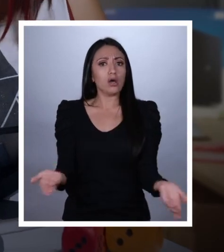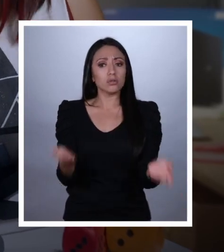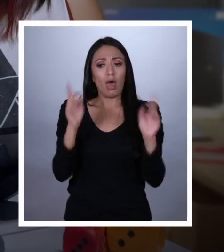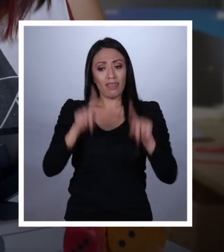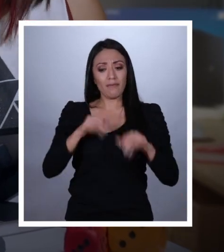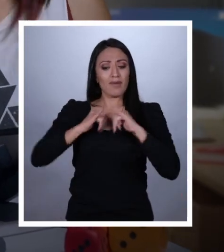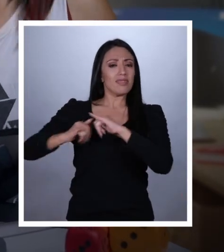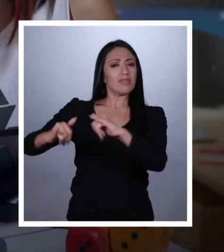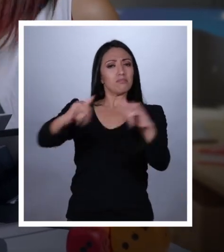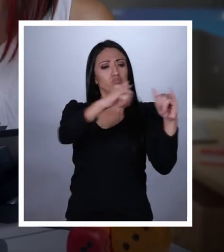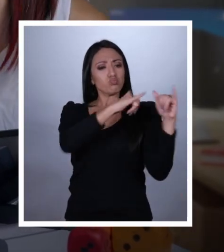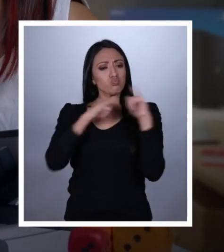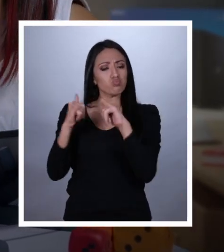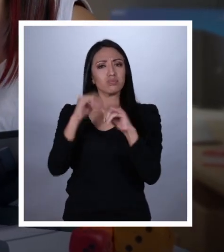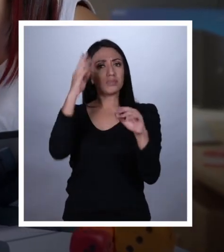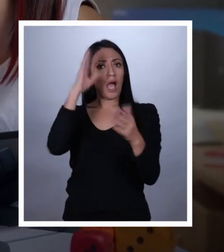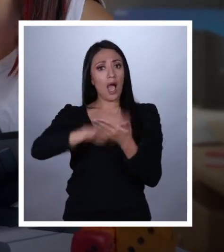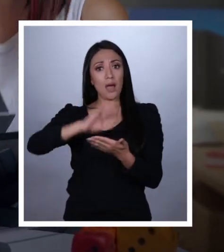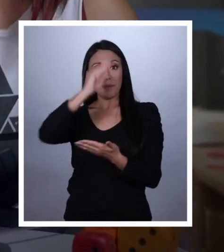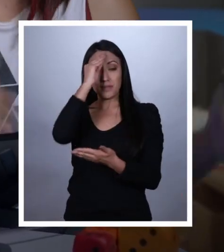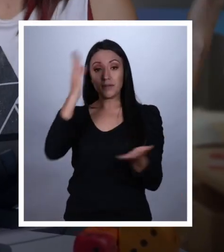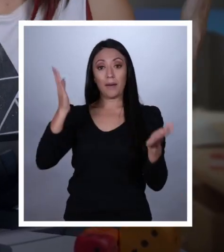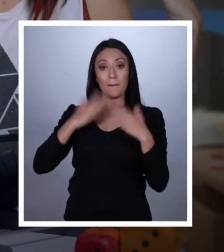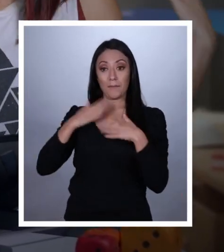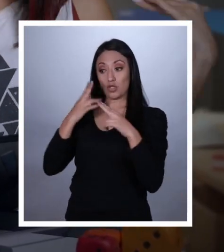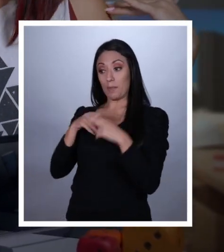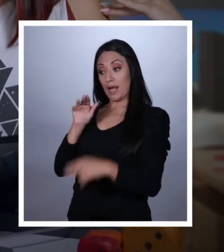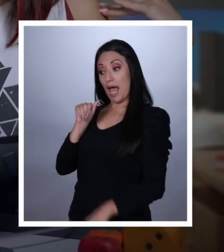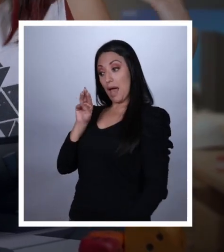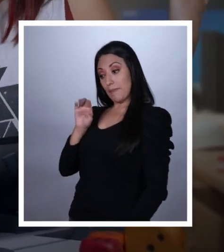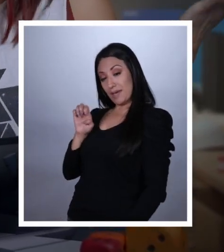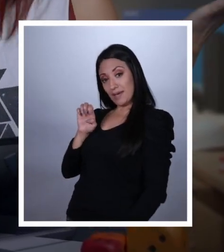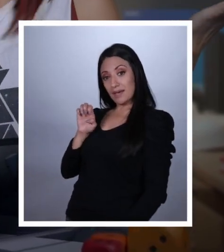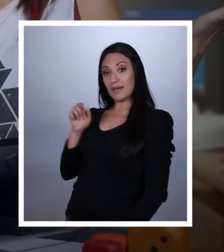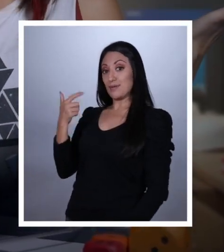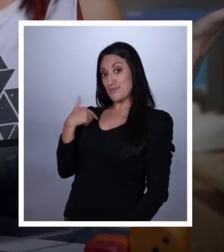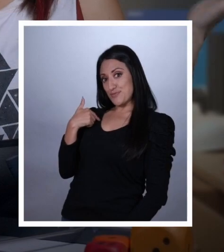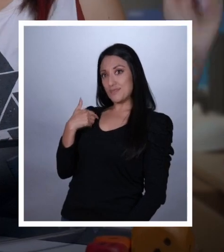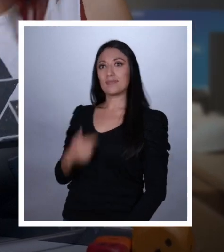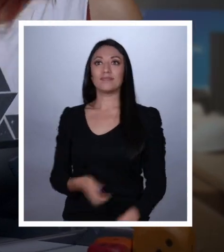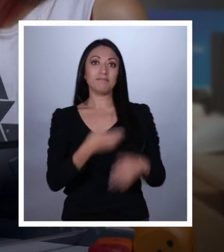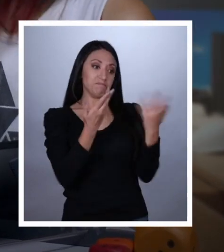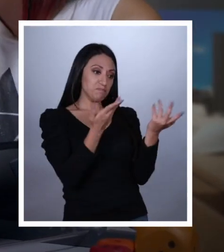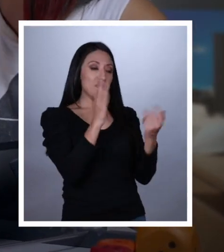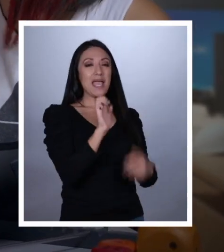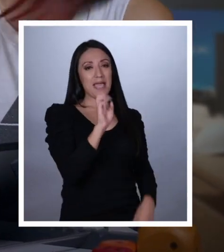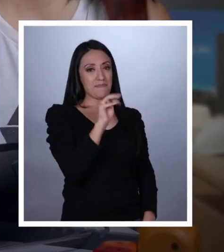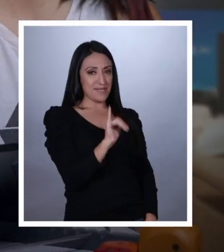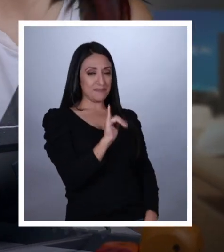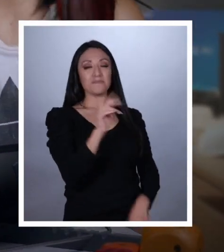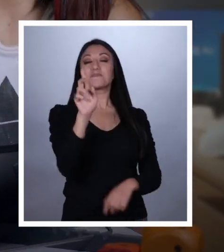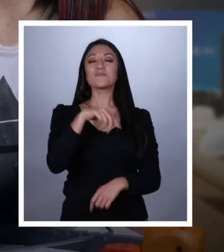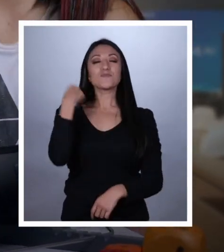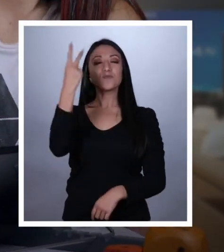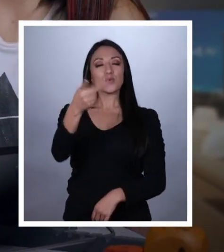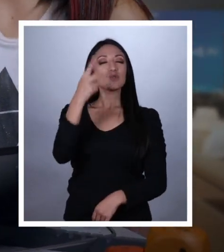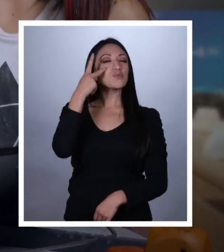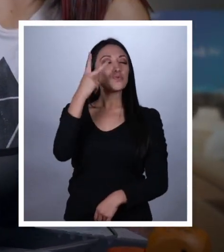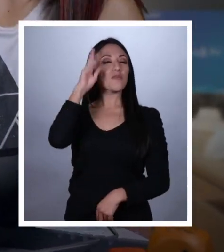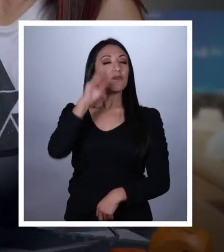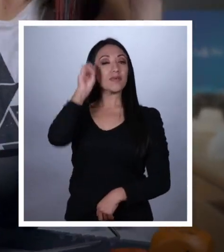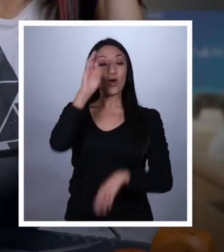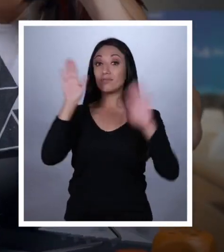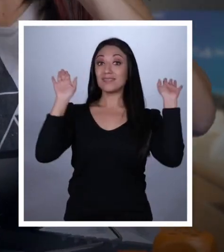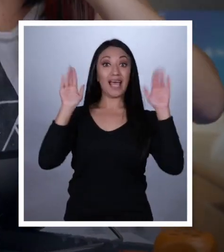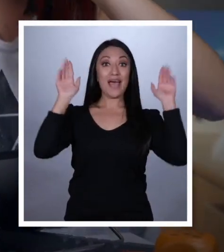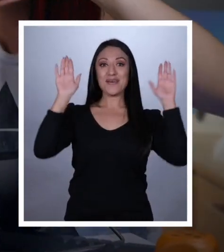y democratizar nuestro conocimiento. Yo soy Ame, su cineasta favorita. Yo soy Emi, y nos vemos en el siguiente